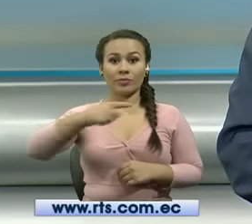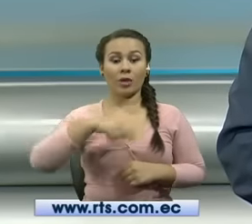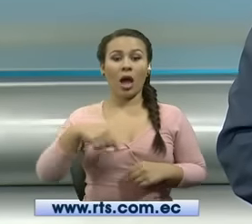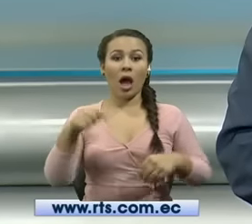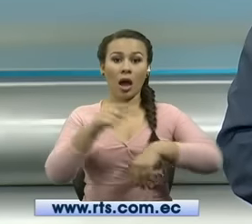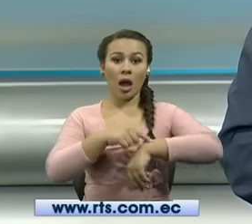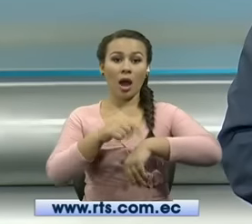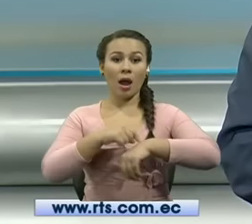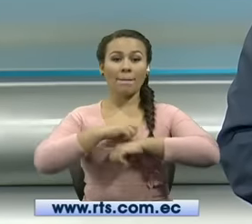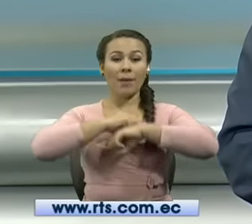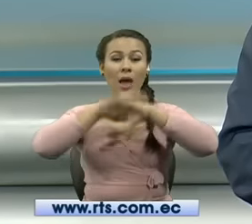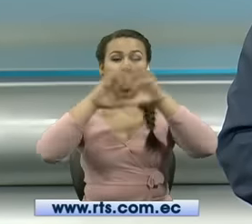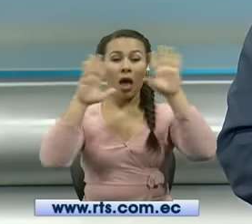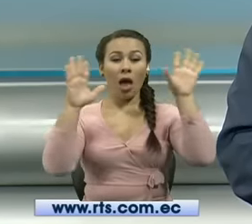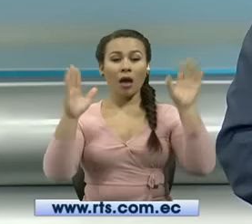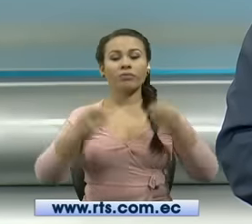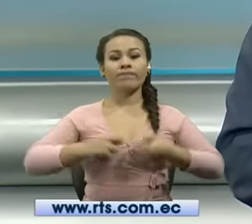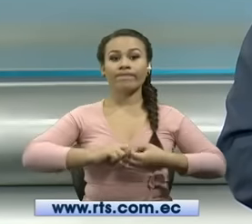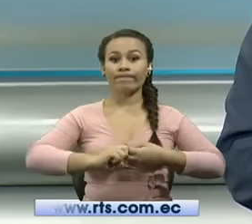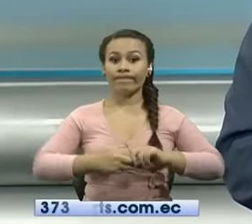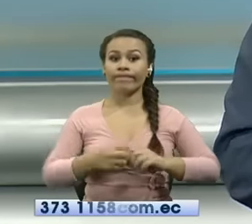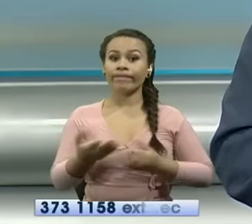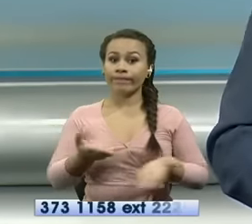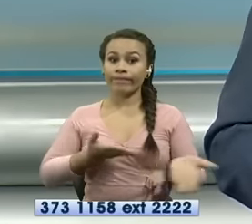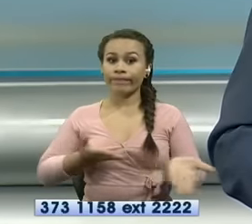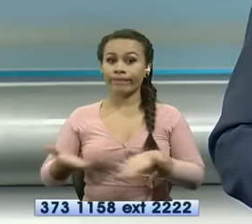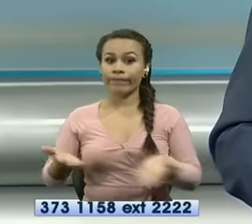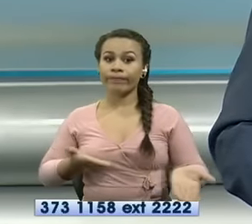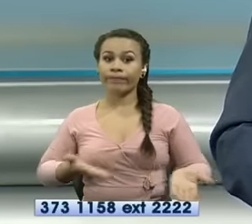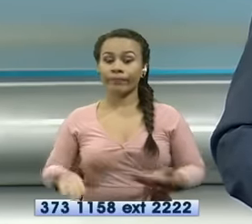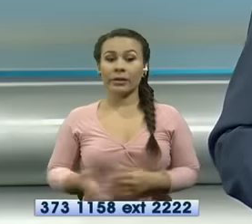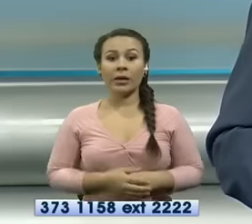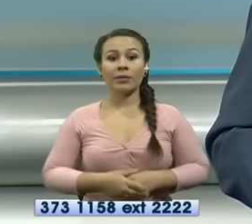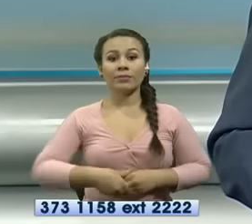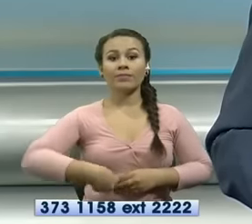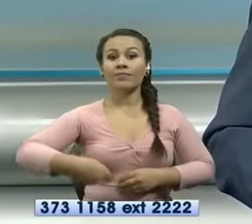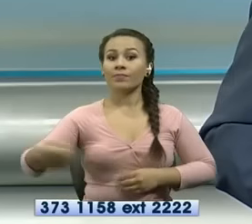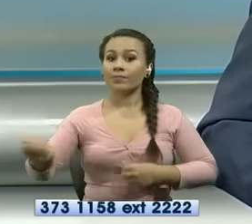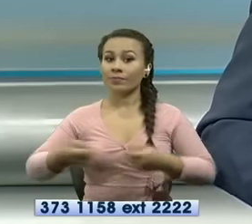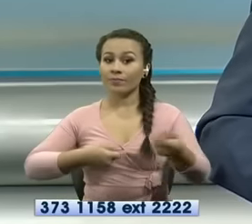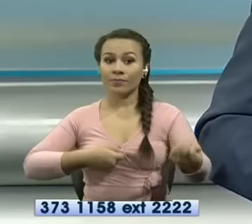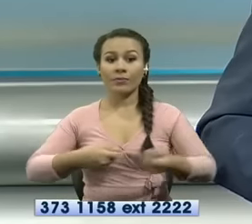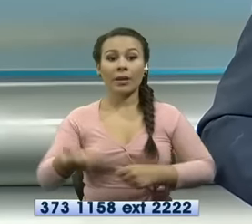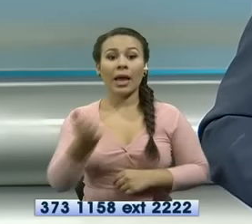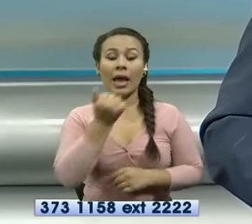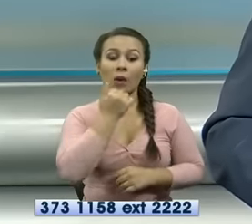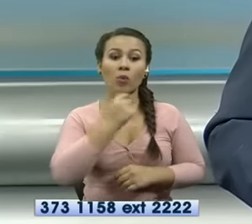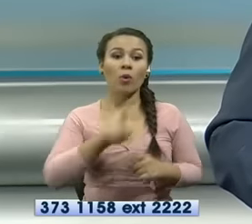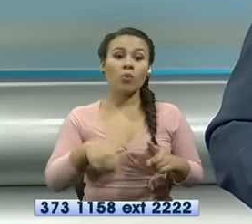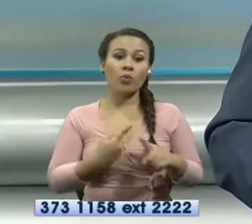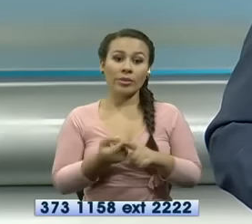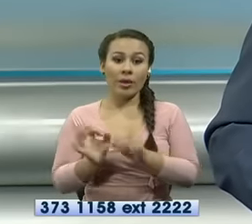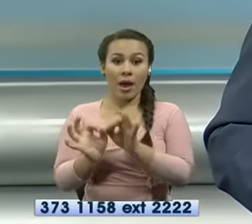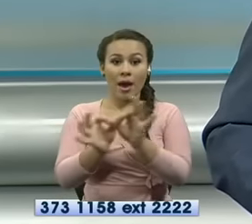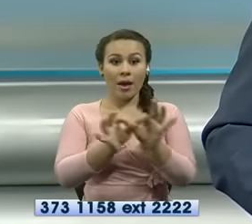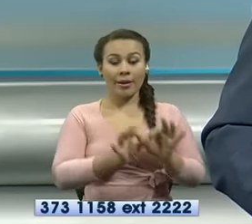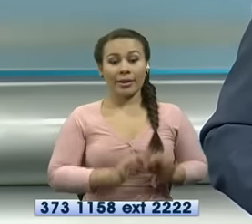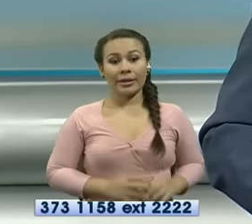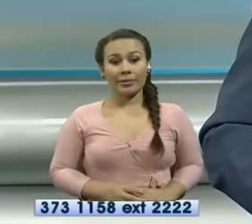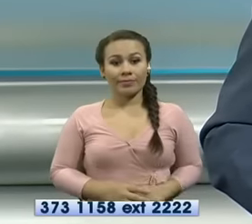horas de la madrugada y que puede afectar el servicio de entrega del vital líquido mientras dure la reparación